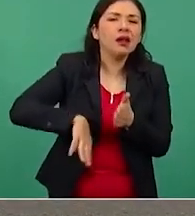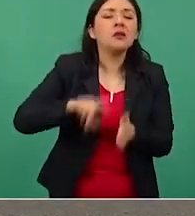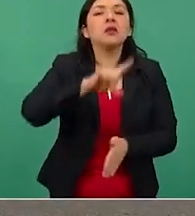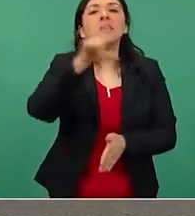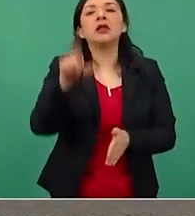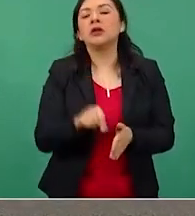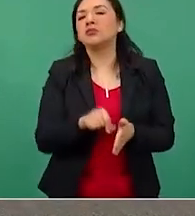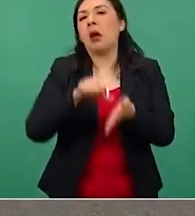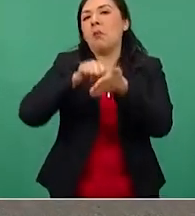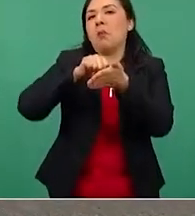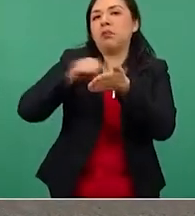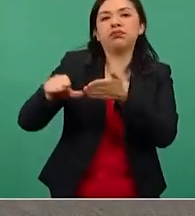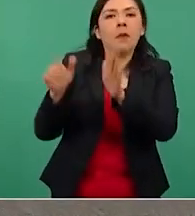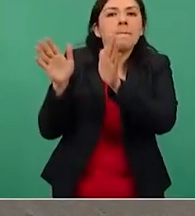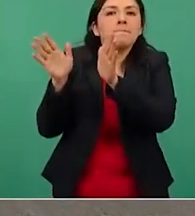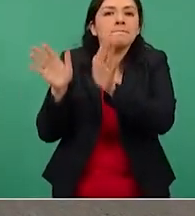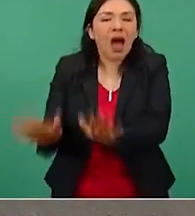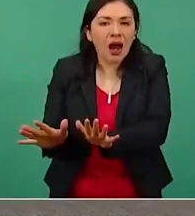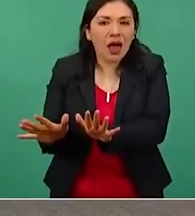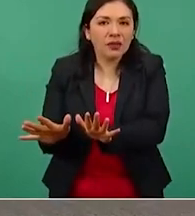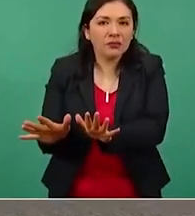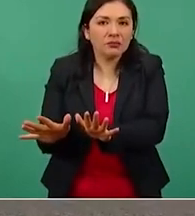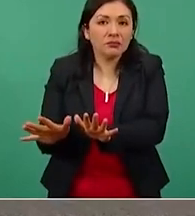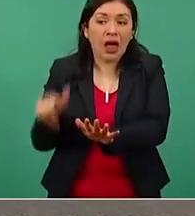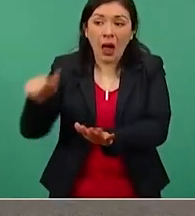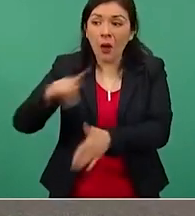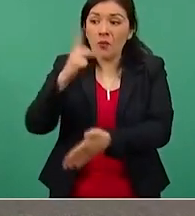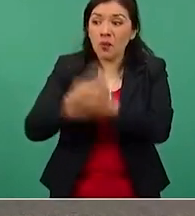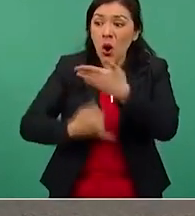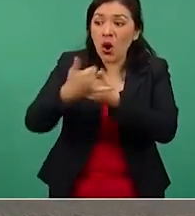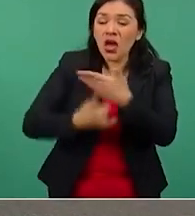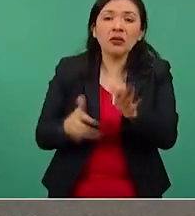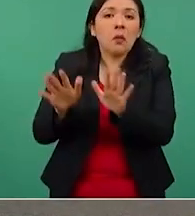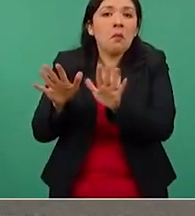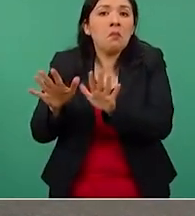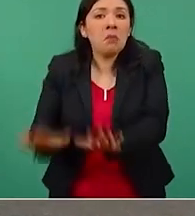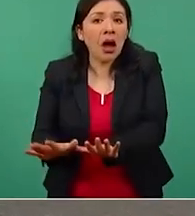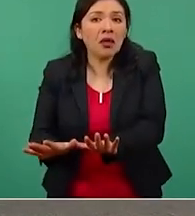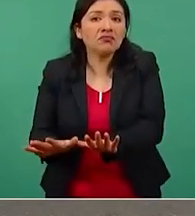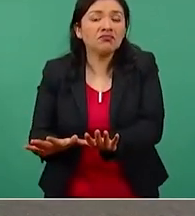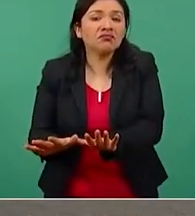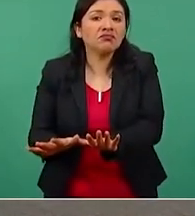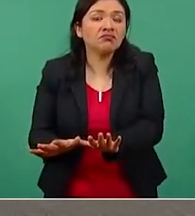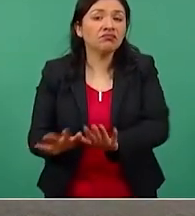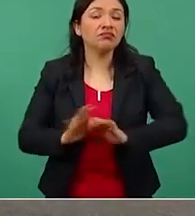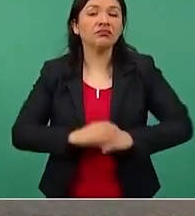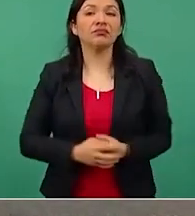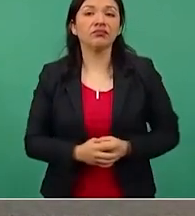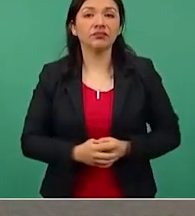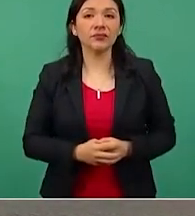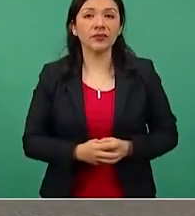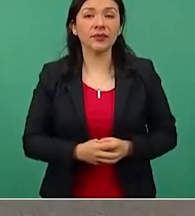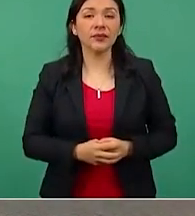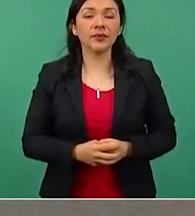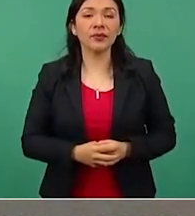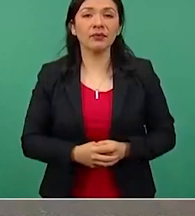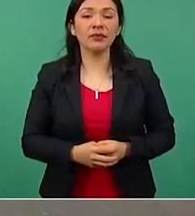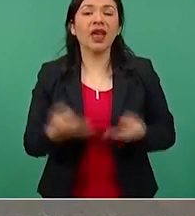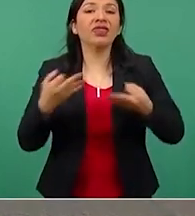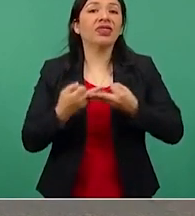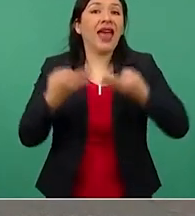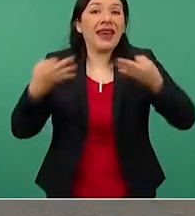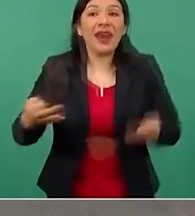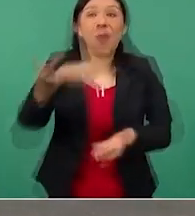quedó el proyecto y el